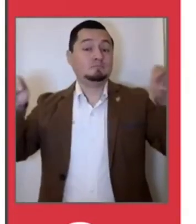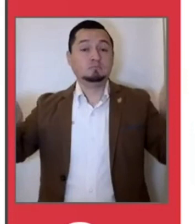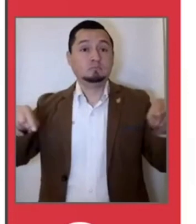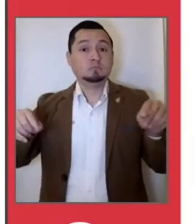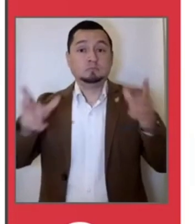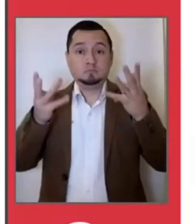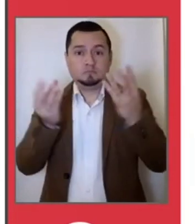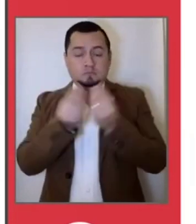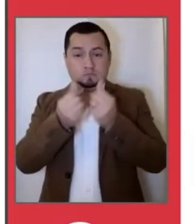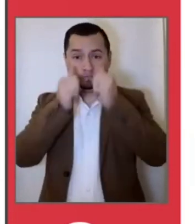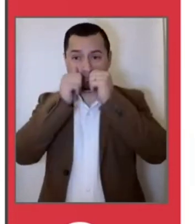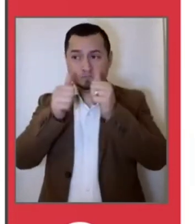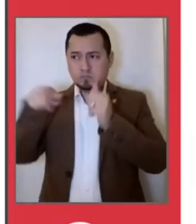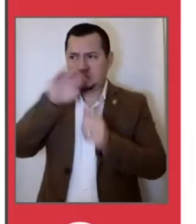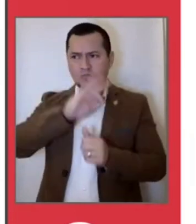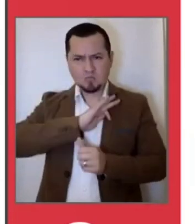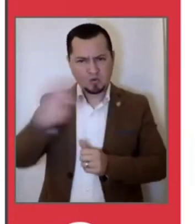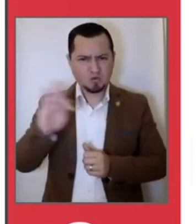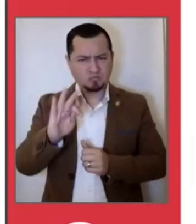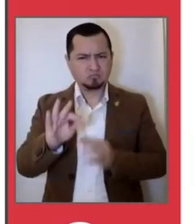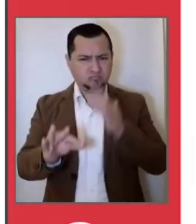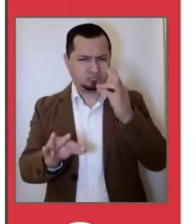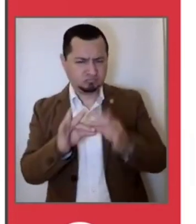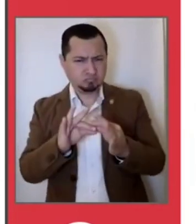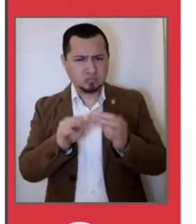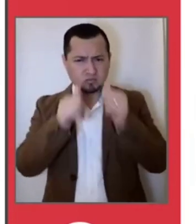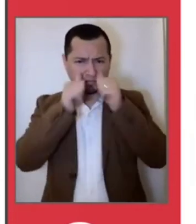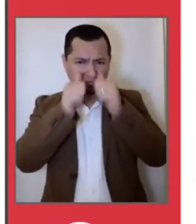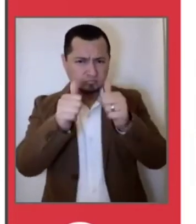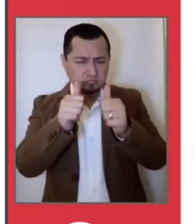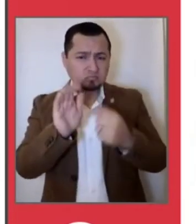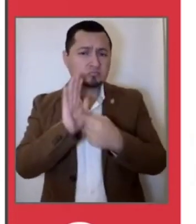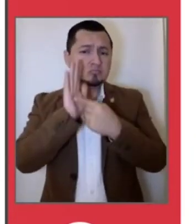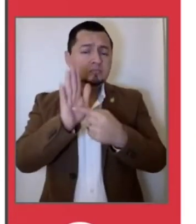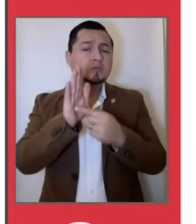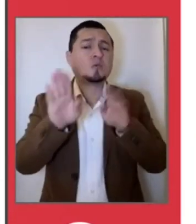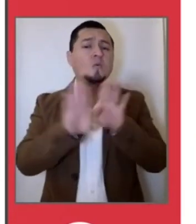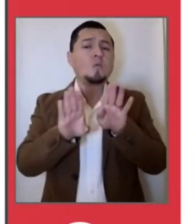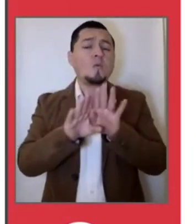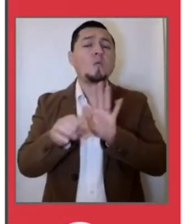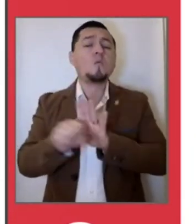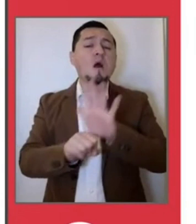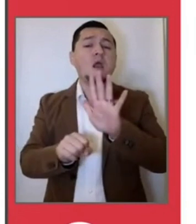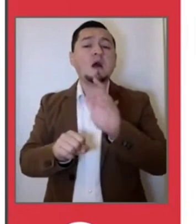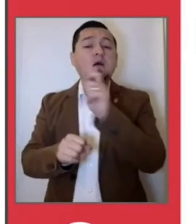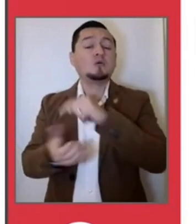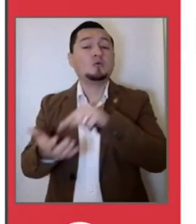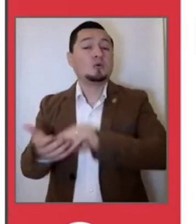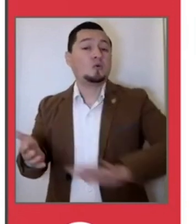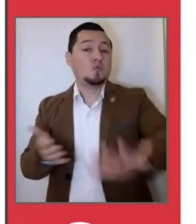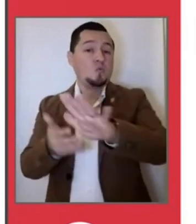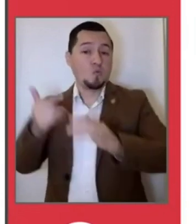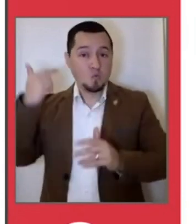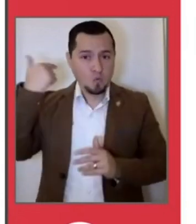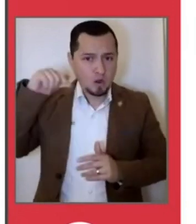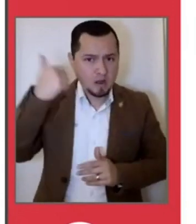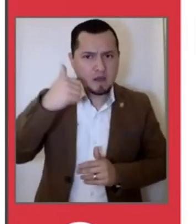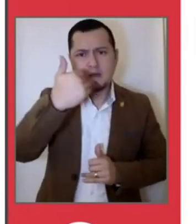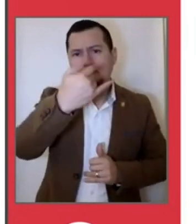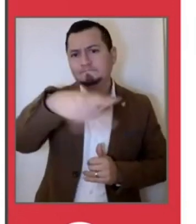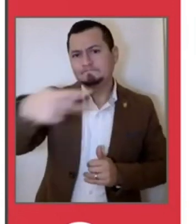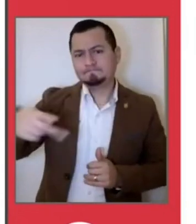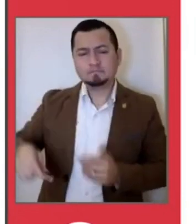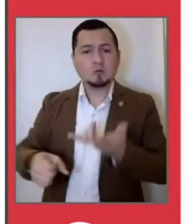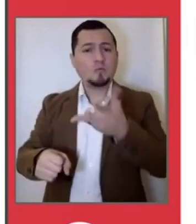aquí está, para información puntual y específica, cómo está la ocupación en el área metropolitana de Guadalajara de cada uno de los